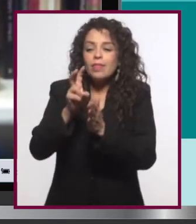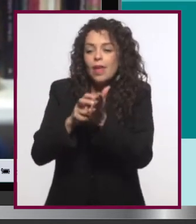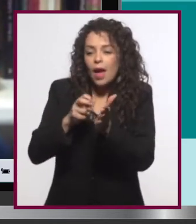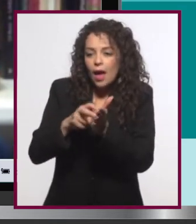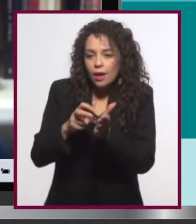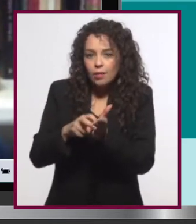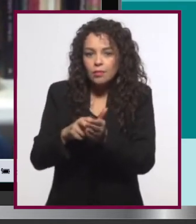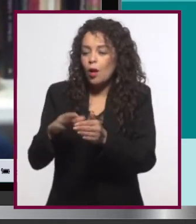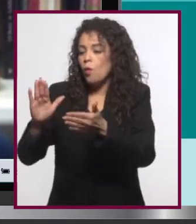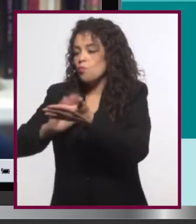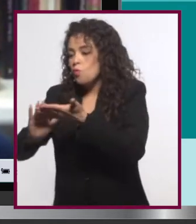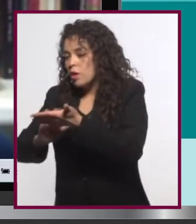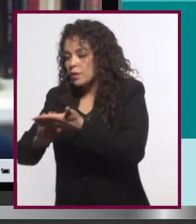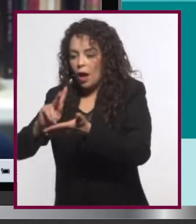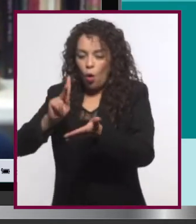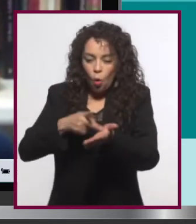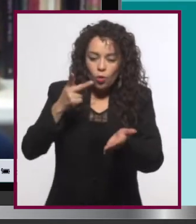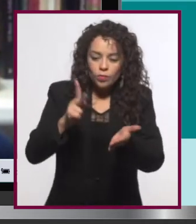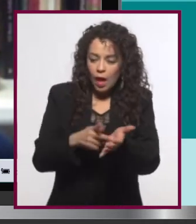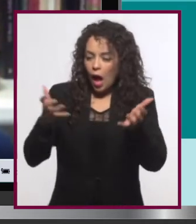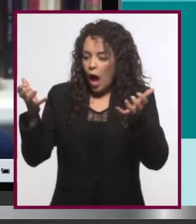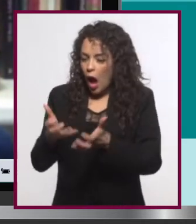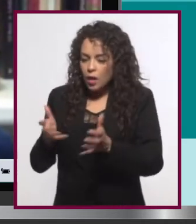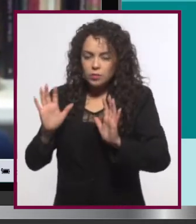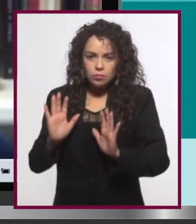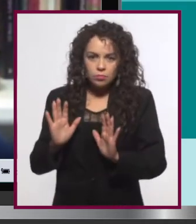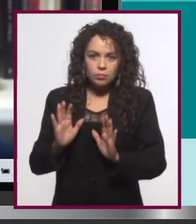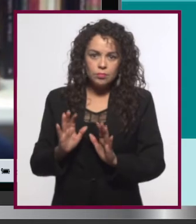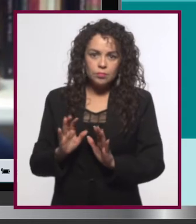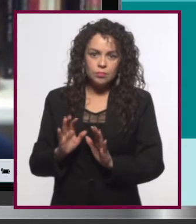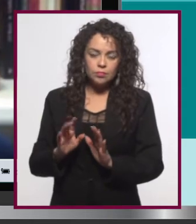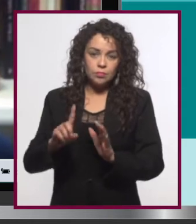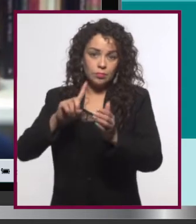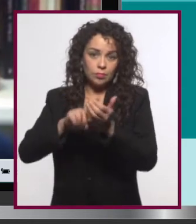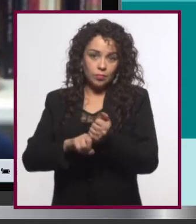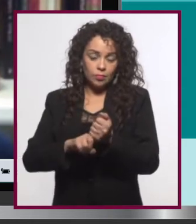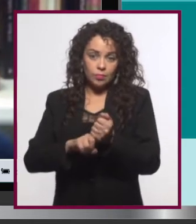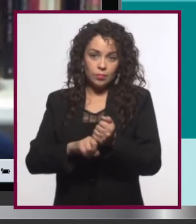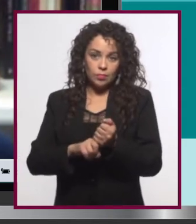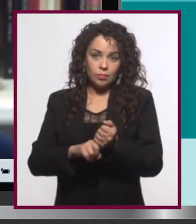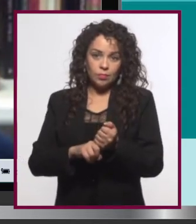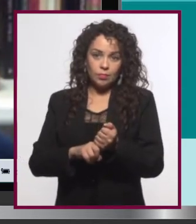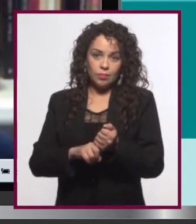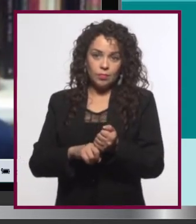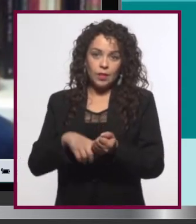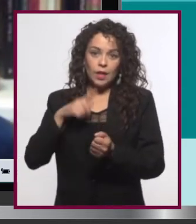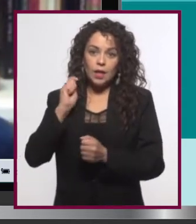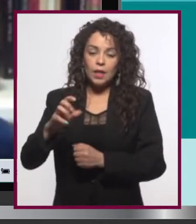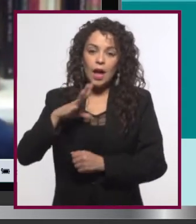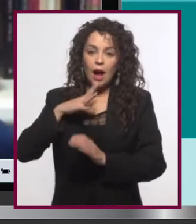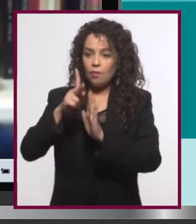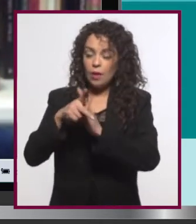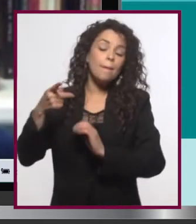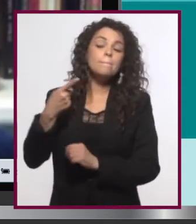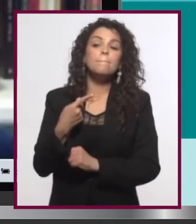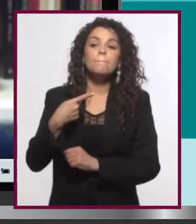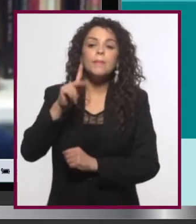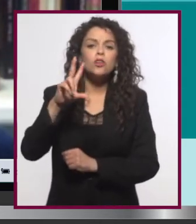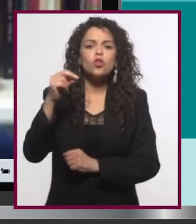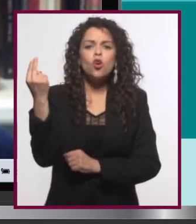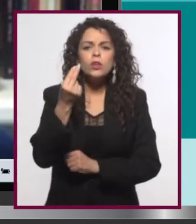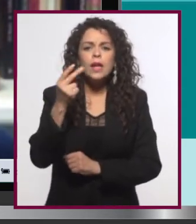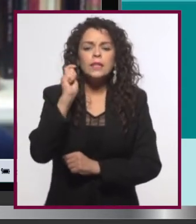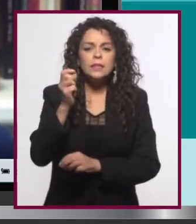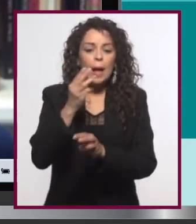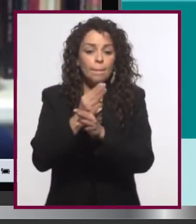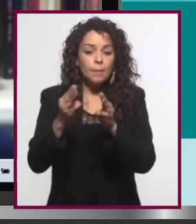si está escrito y siempre se puede borrar y rehacer si es que está en video, ¿no? No es necesario tener un